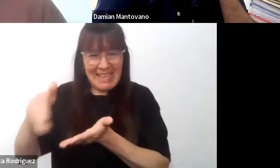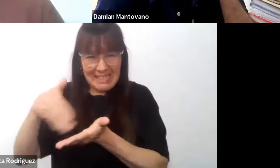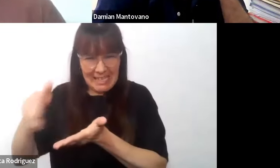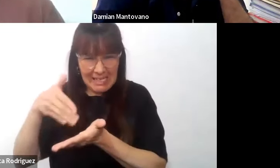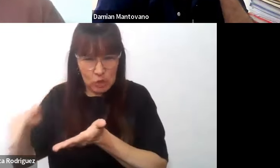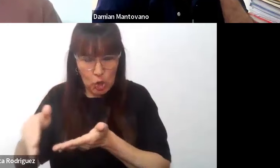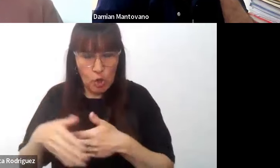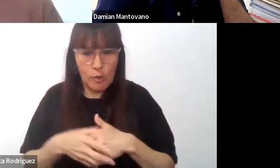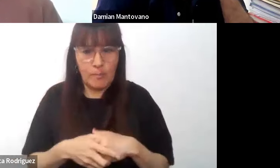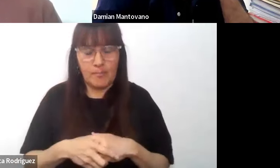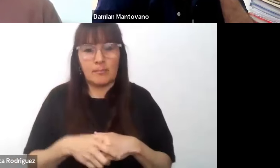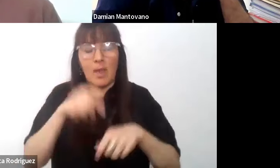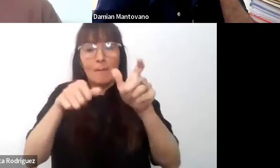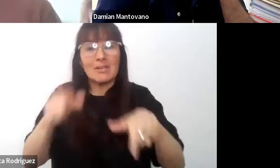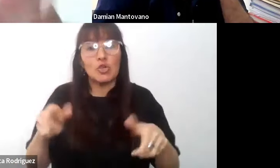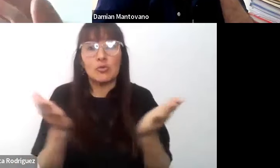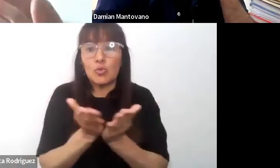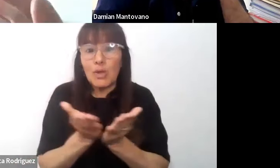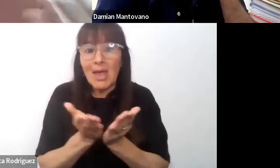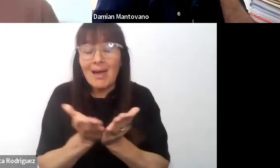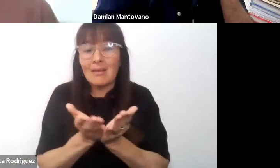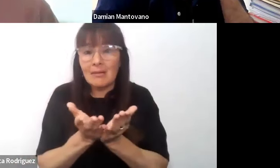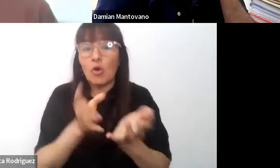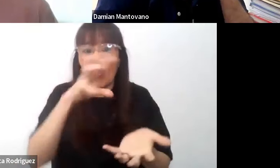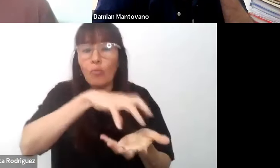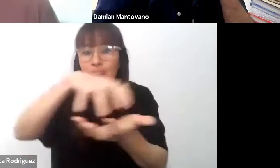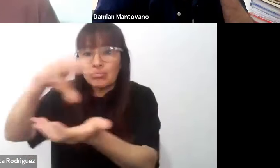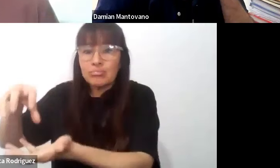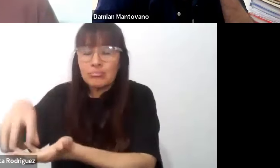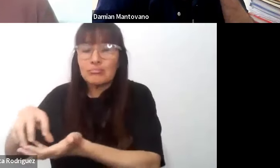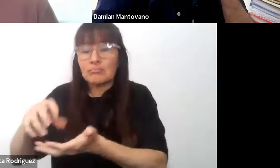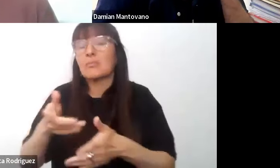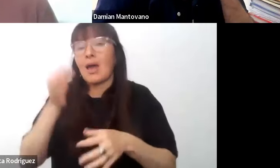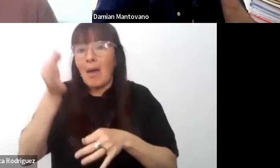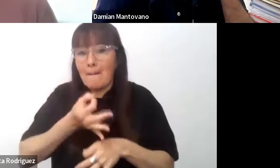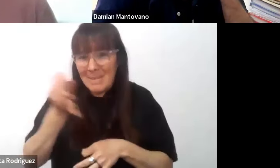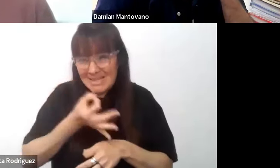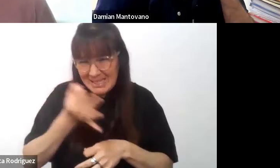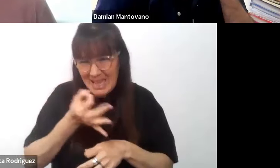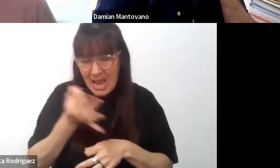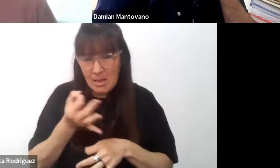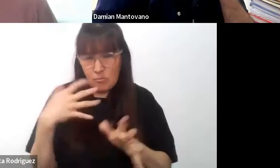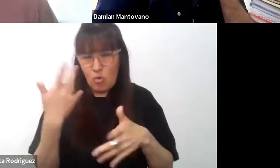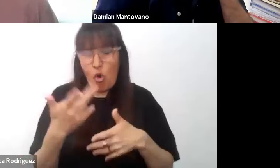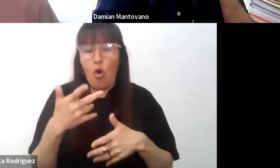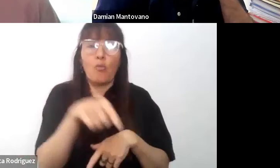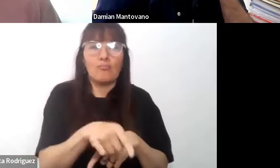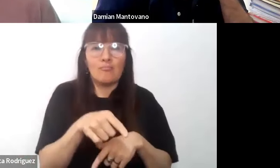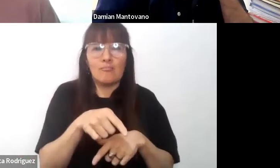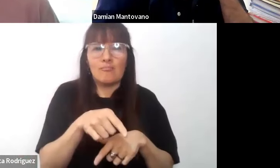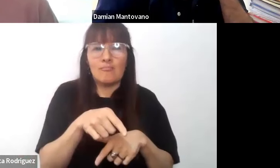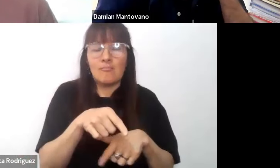que los estudiantes estaban en establecimientos especializados, no había mezcla entre los diferentes